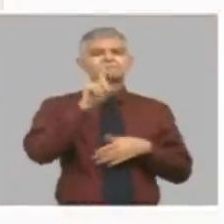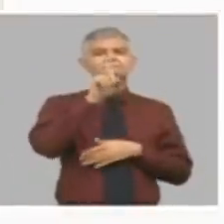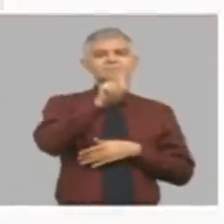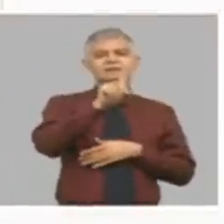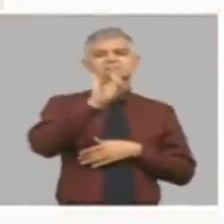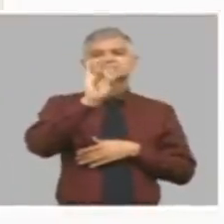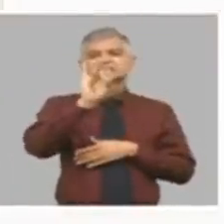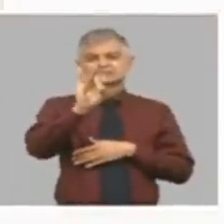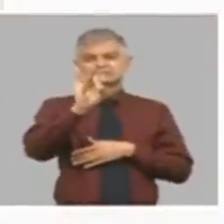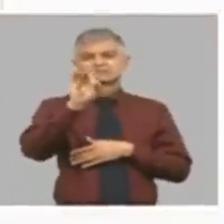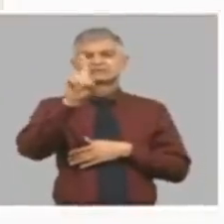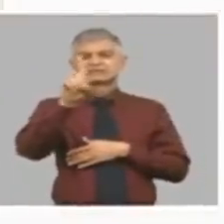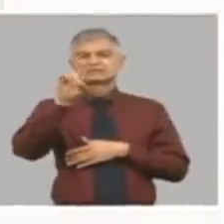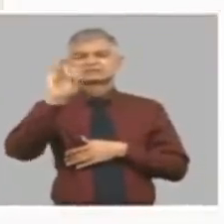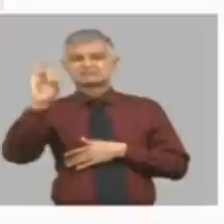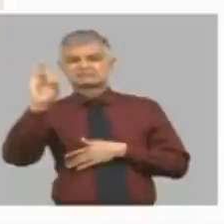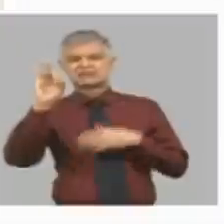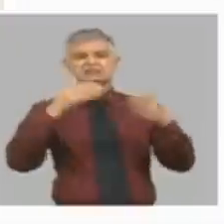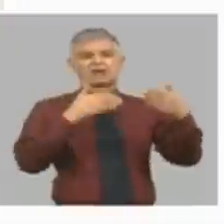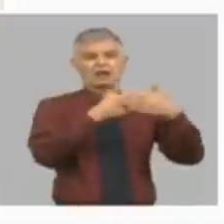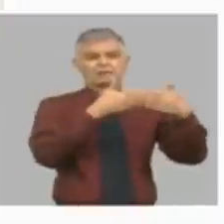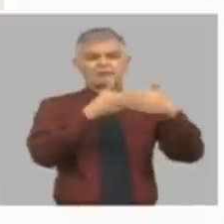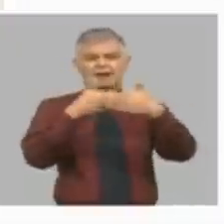1717 empresas